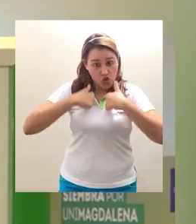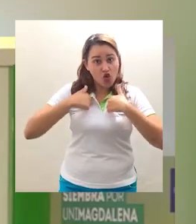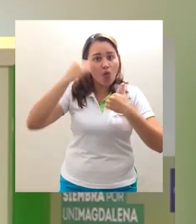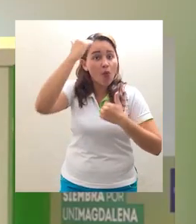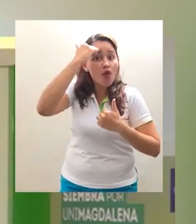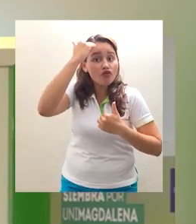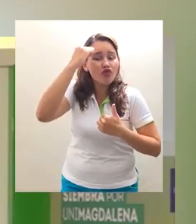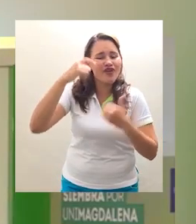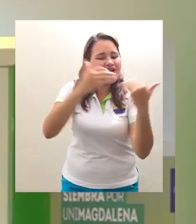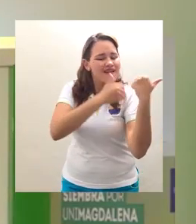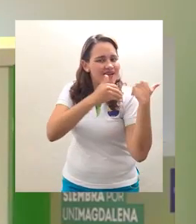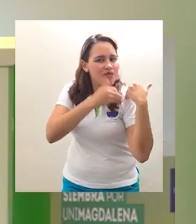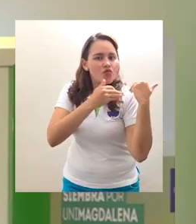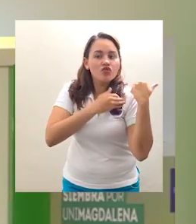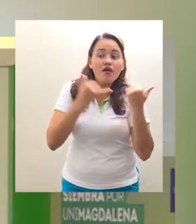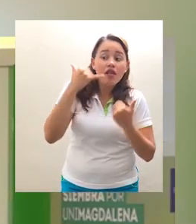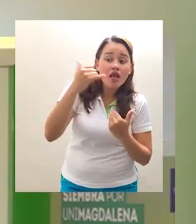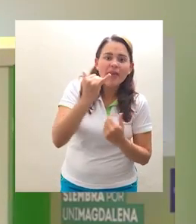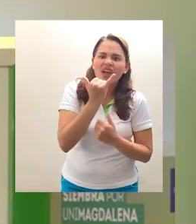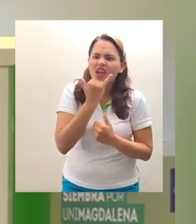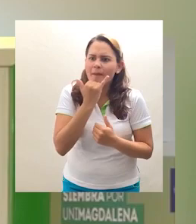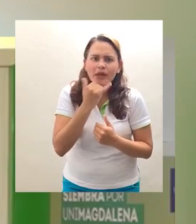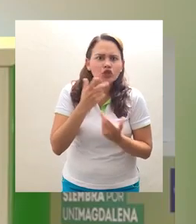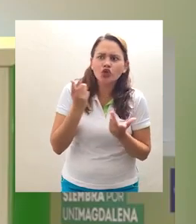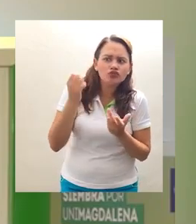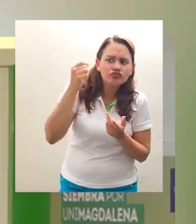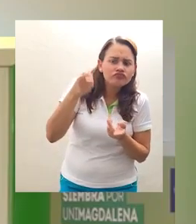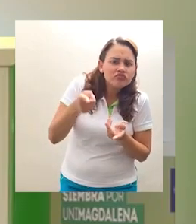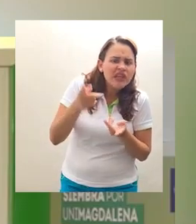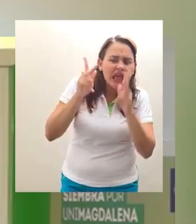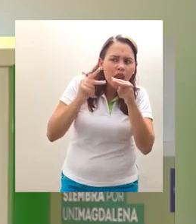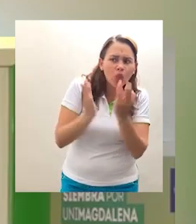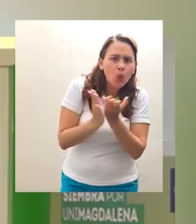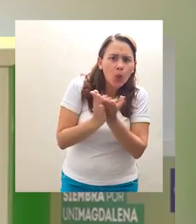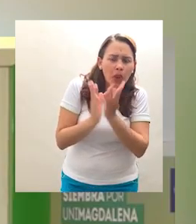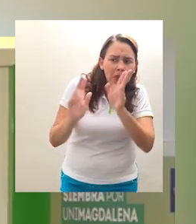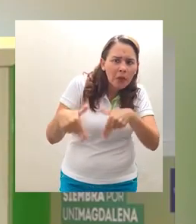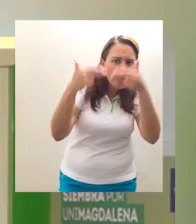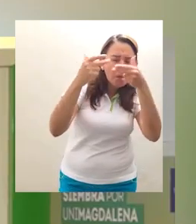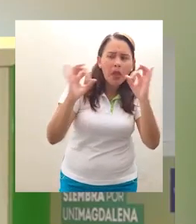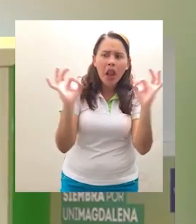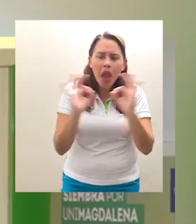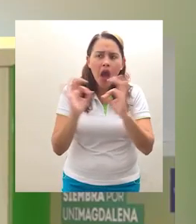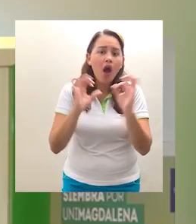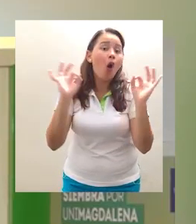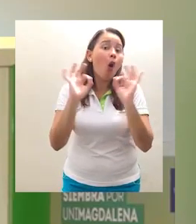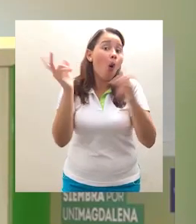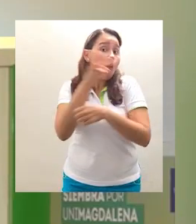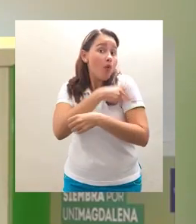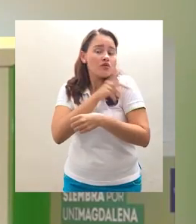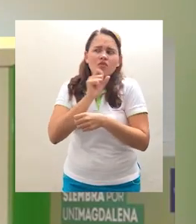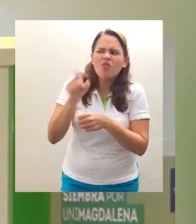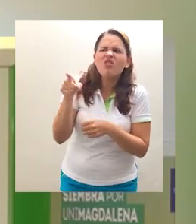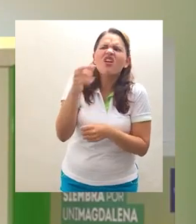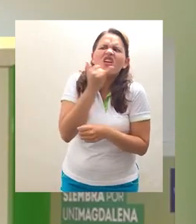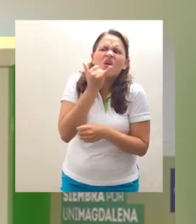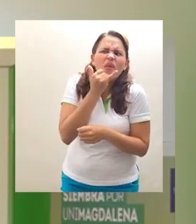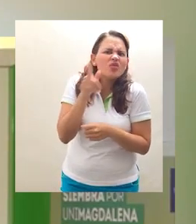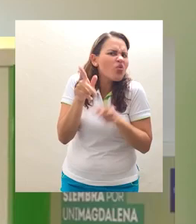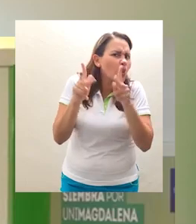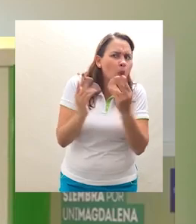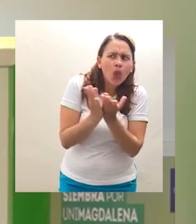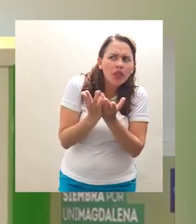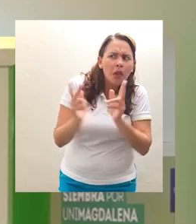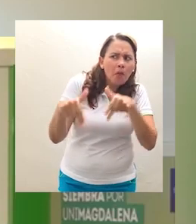pues yo tengo que tratar de contactarme con él. Y si no me puedo, le informo a mi monitor o a la dirección de programa para ver por qué ese estudiante no se conecta, no envía los